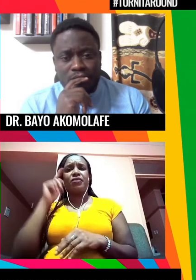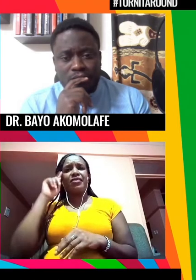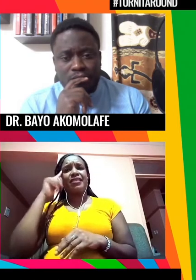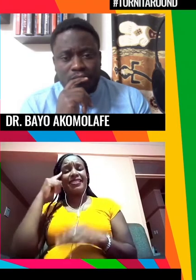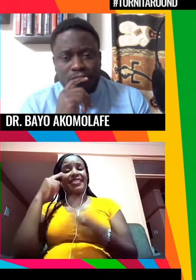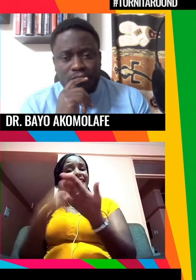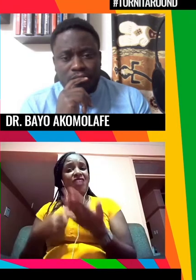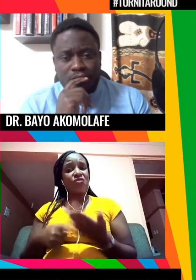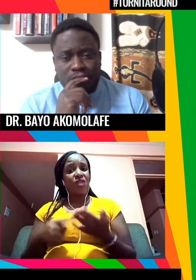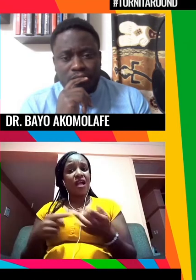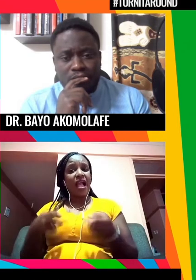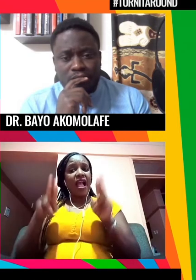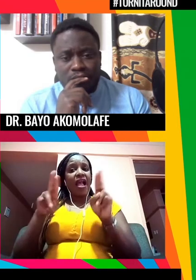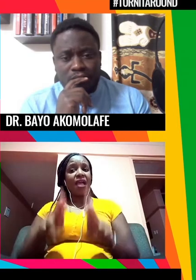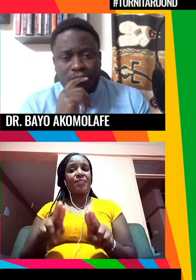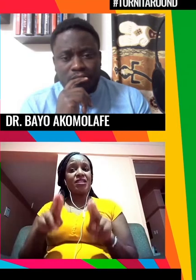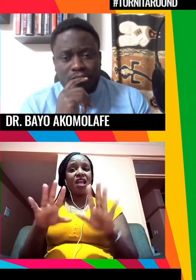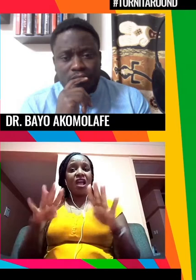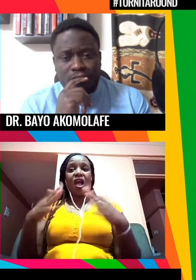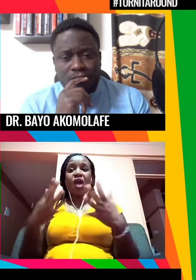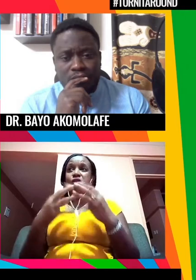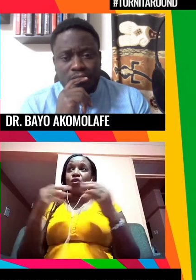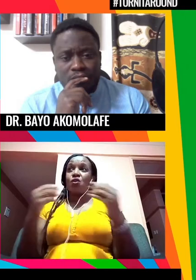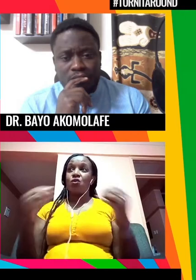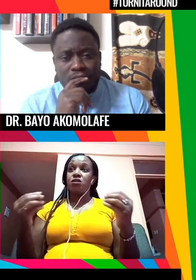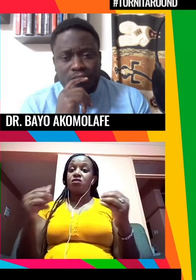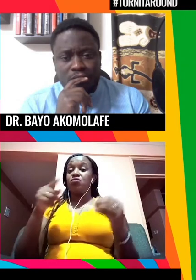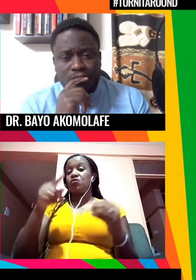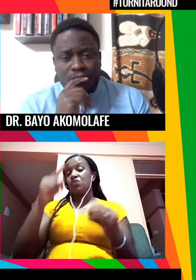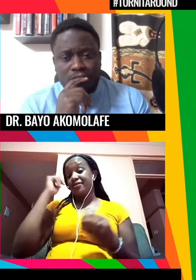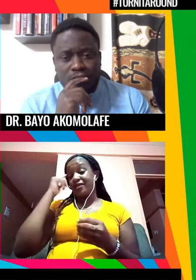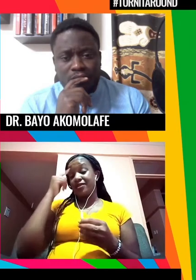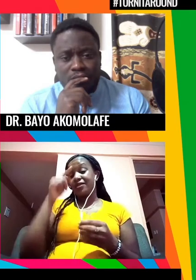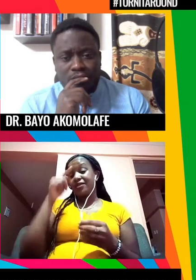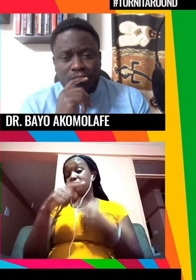ocurre y cómo podemos acelerar el progreso en esta área.